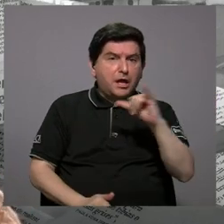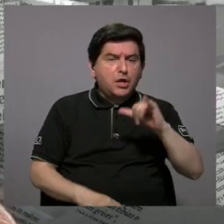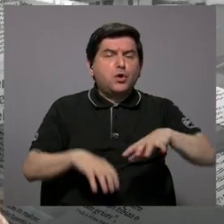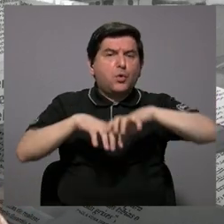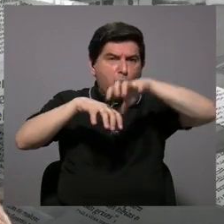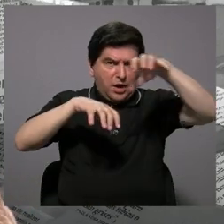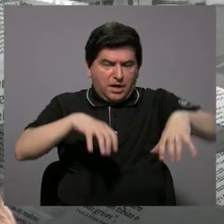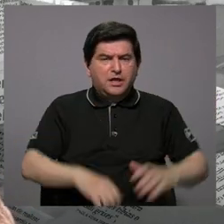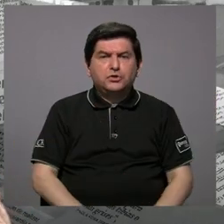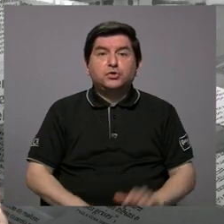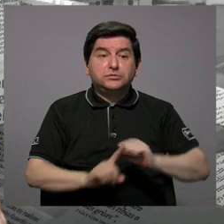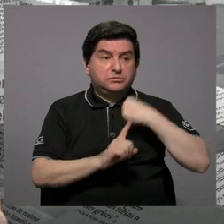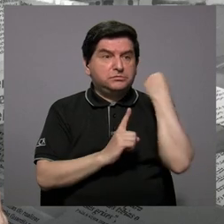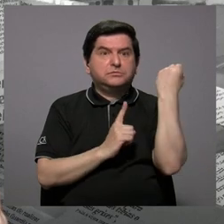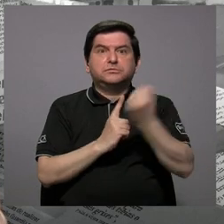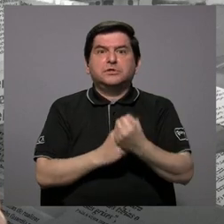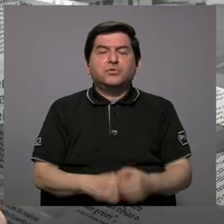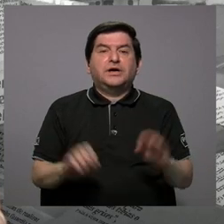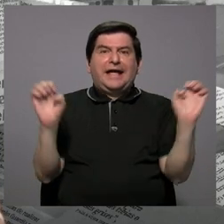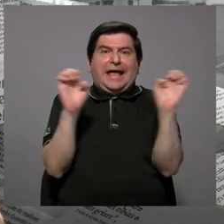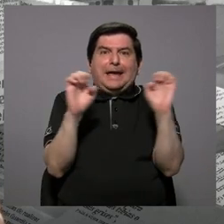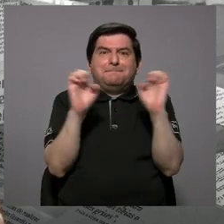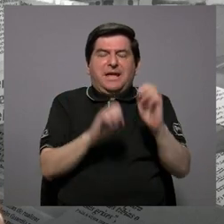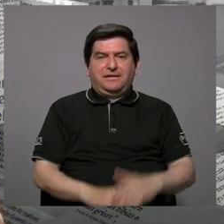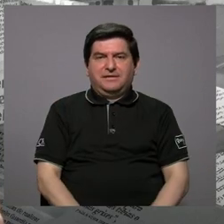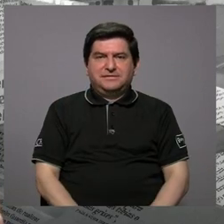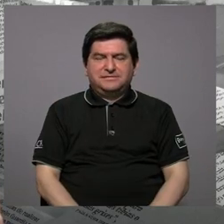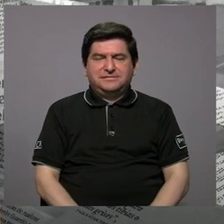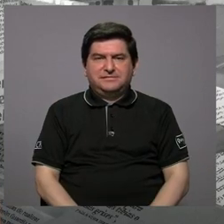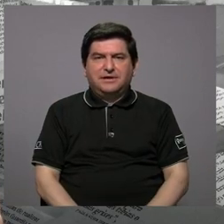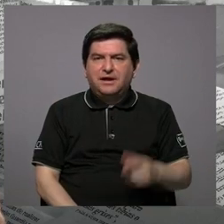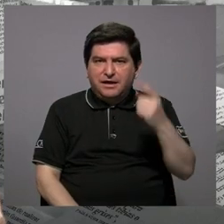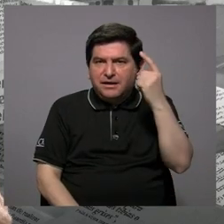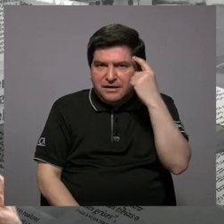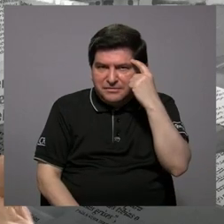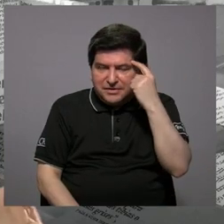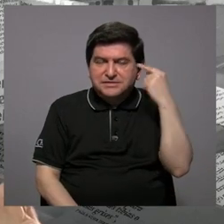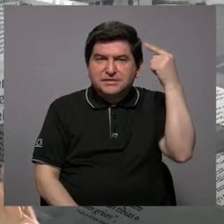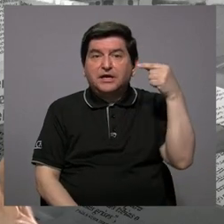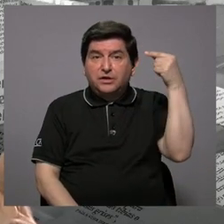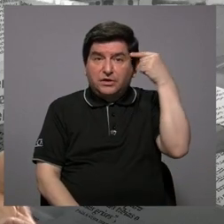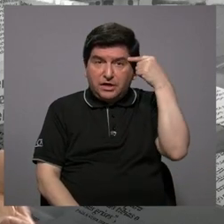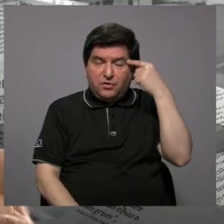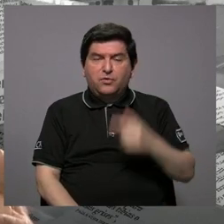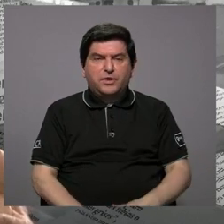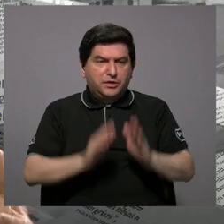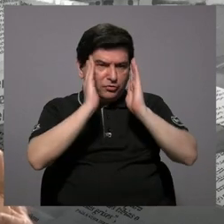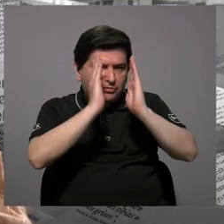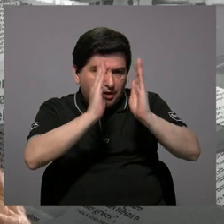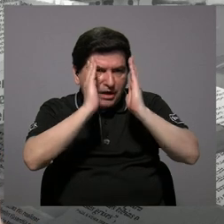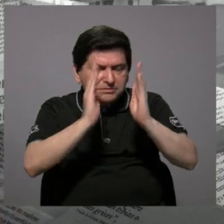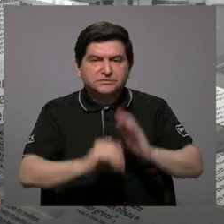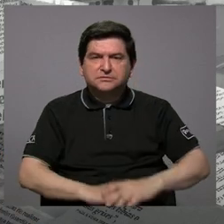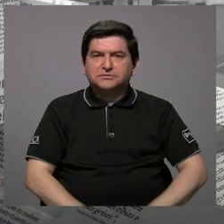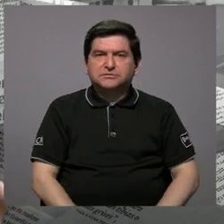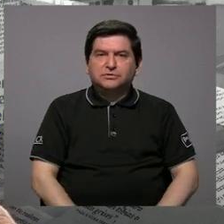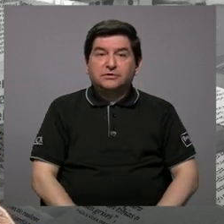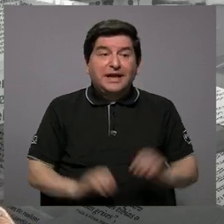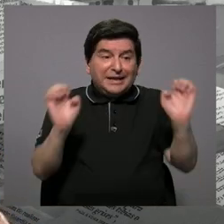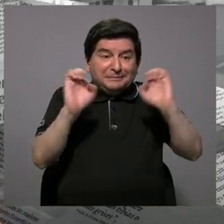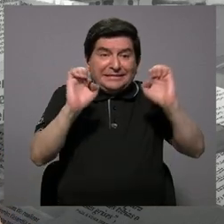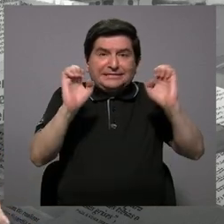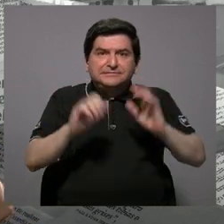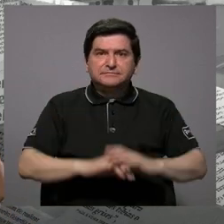cantones con una situación de emergencia como lo hemos considerado y el gobierno debería considerarlo como tal es una